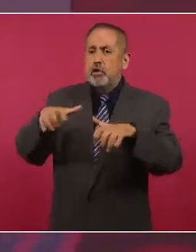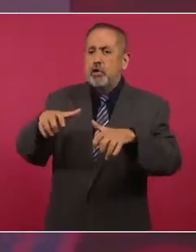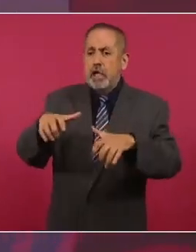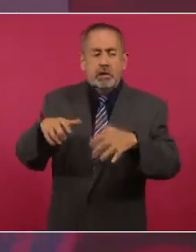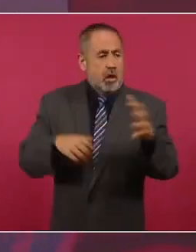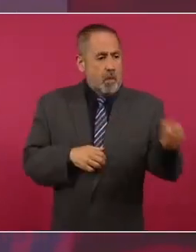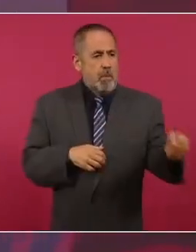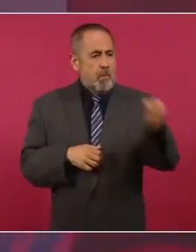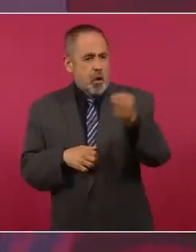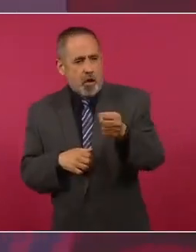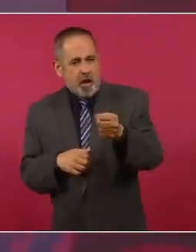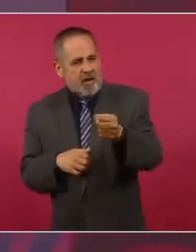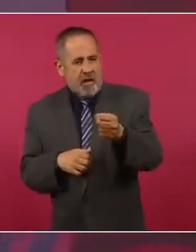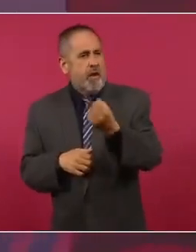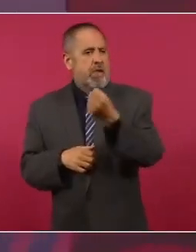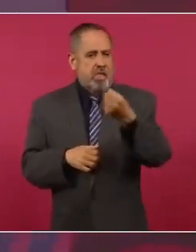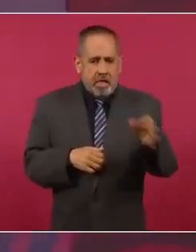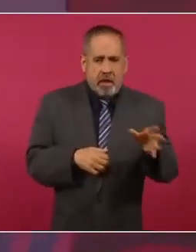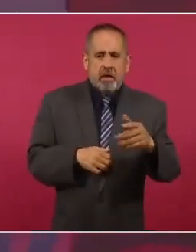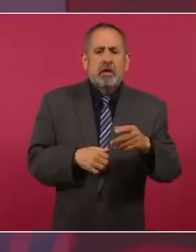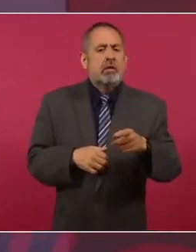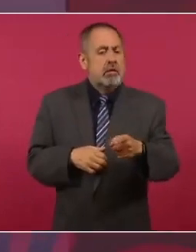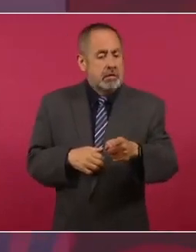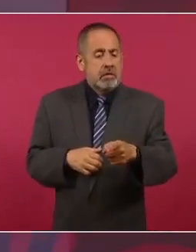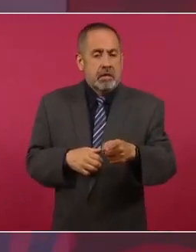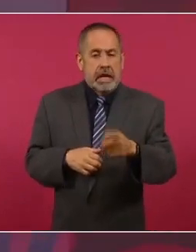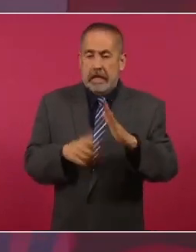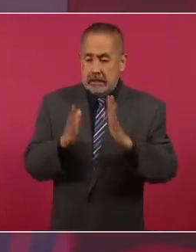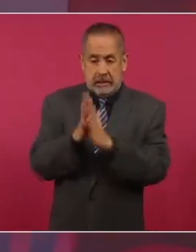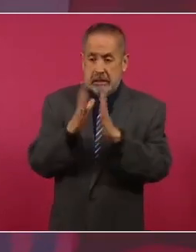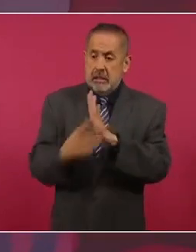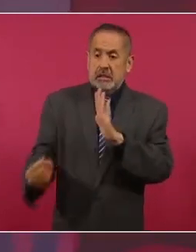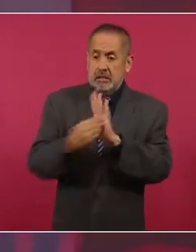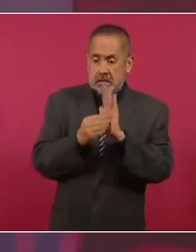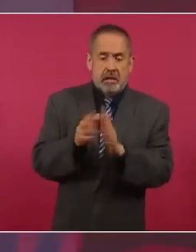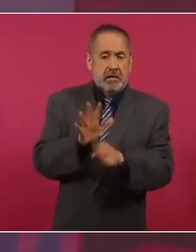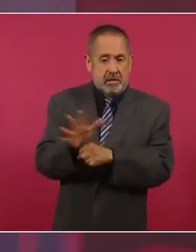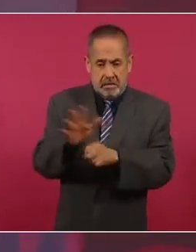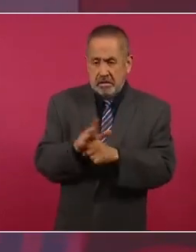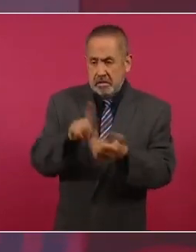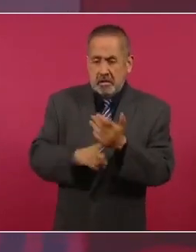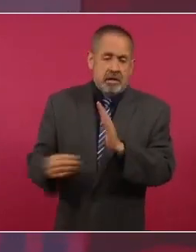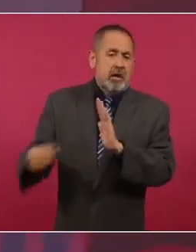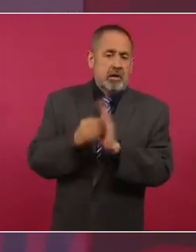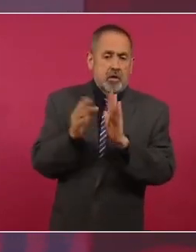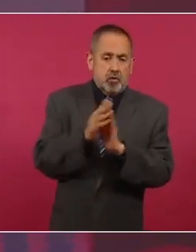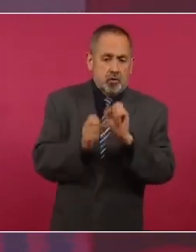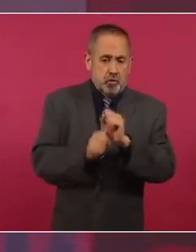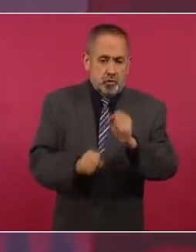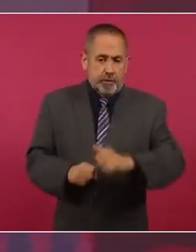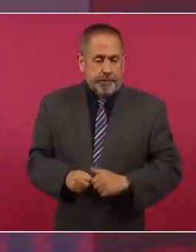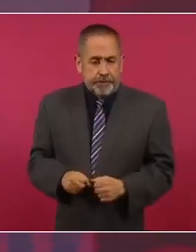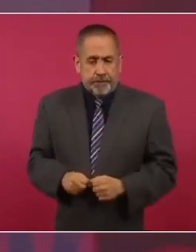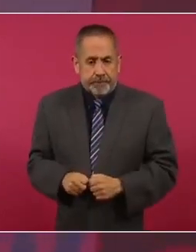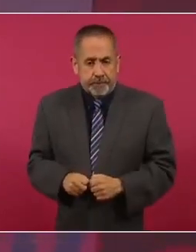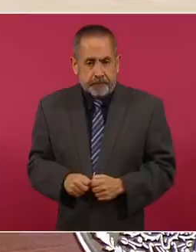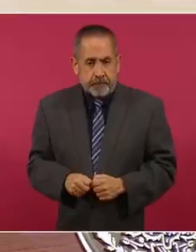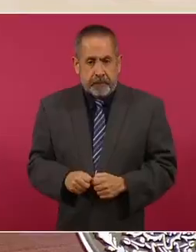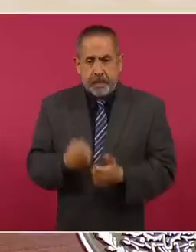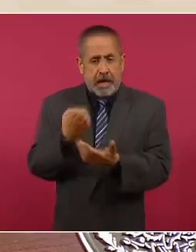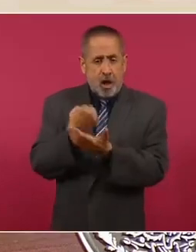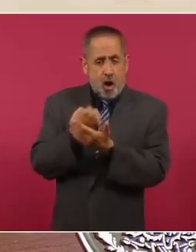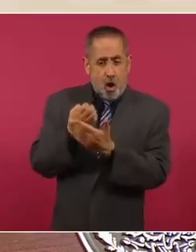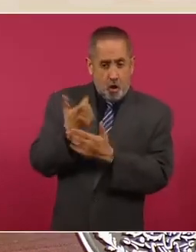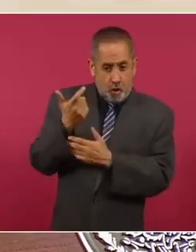Y esa es la democracia participativa. Eso ya está, se logró. En el terreno económico se logró